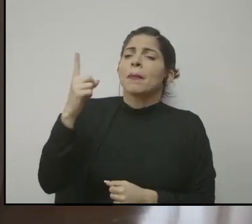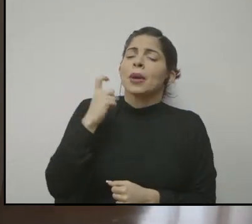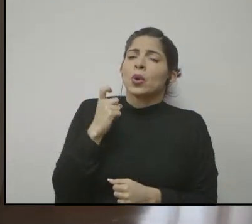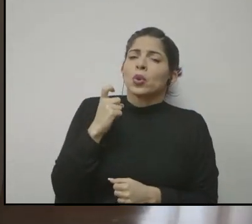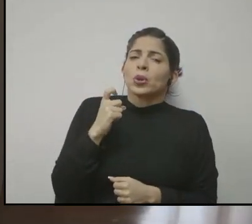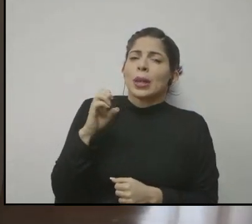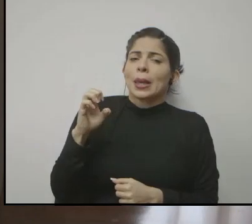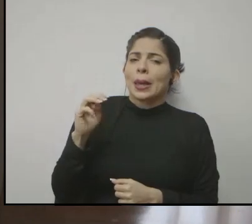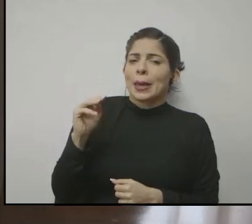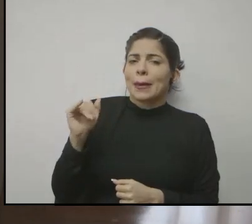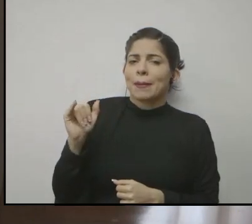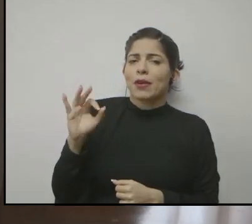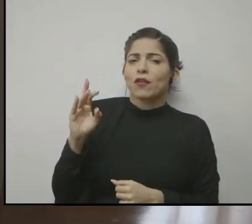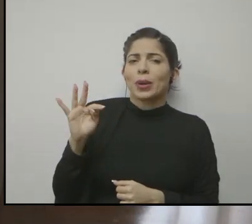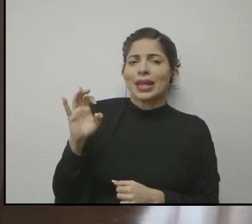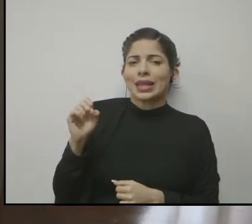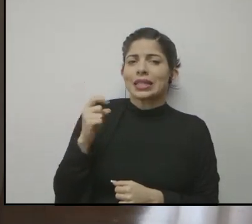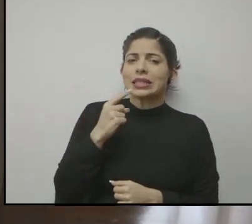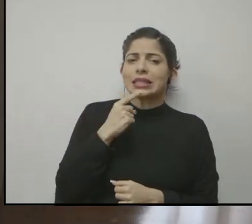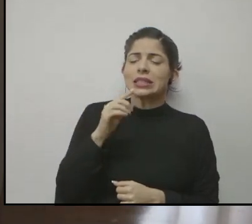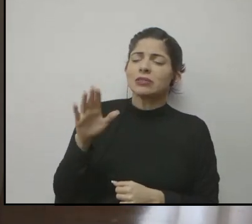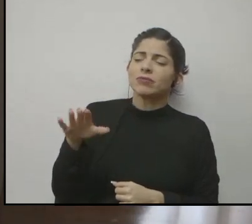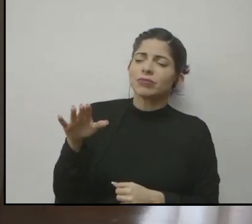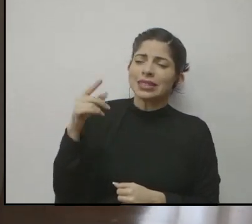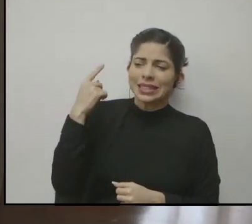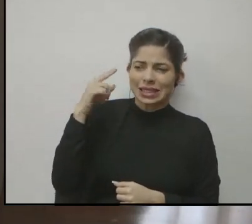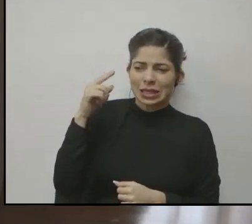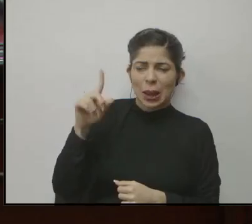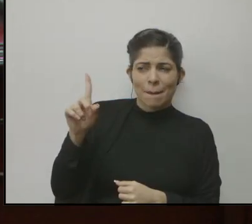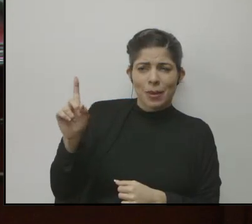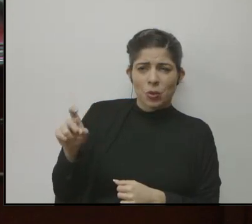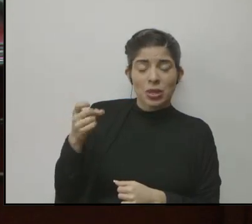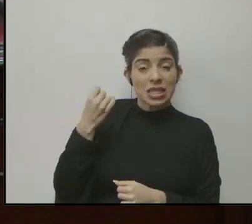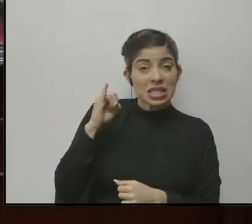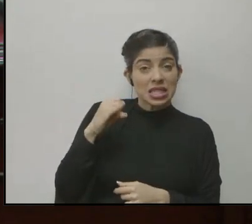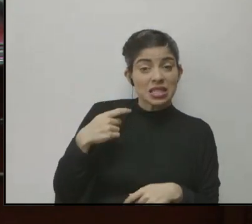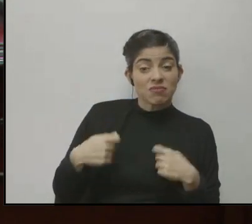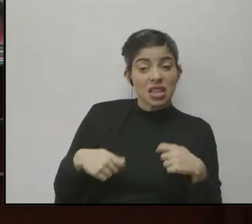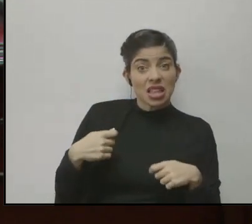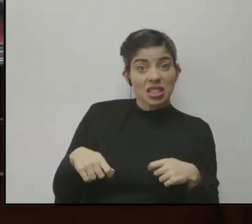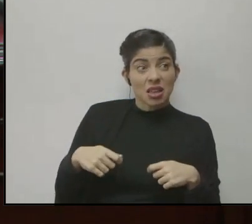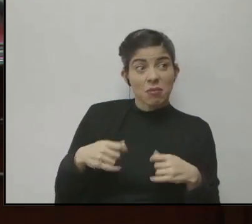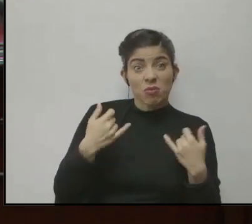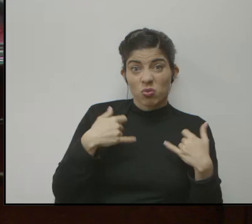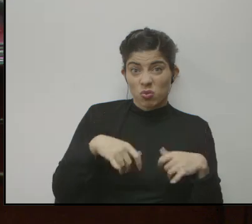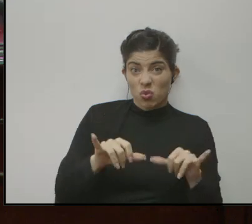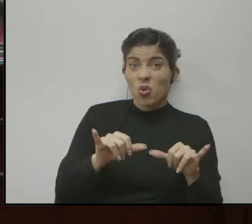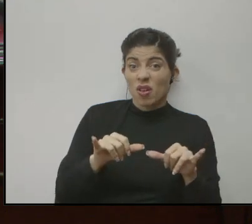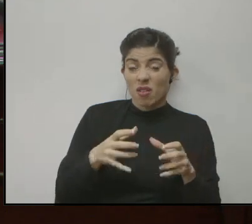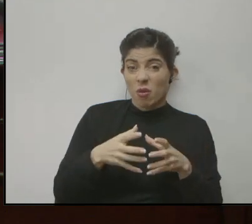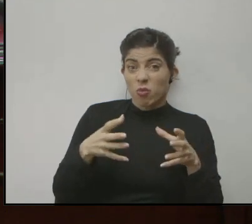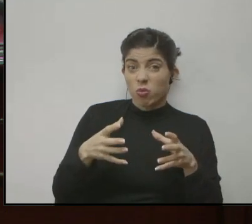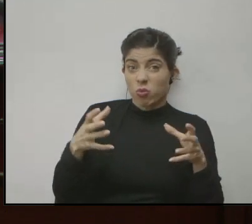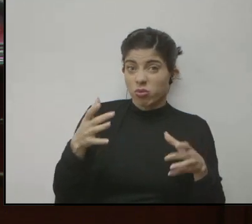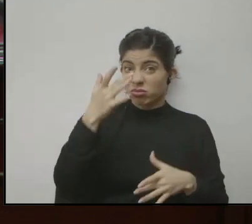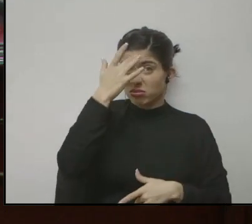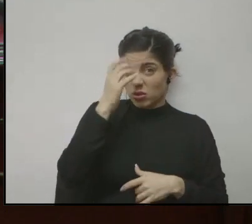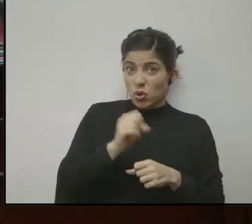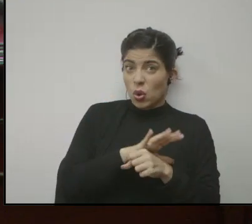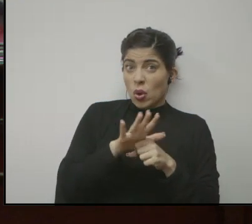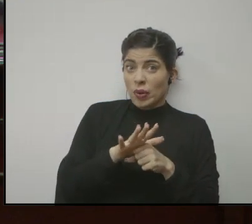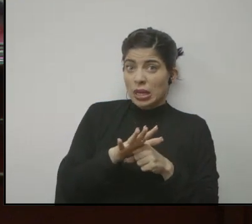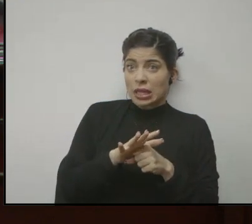Consulta Emi Fuentes, dice Doña Giselle, una pregunta, si en septiembre siguen en aumento los casos del COVID,